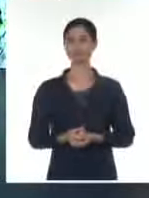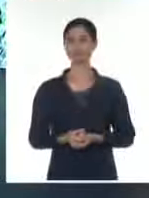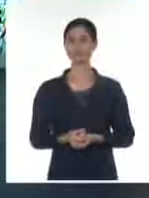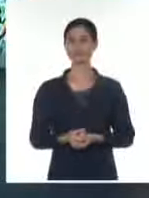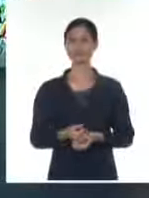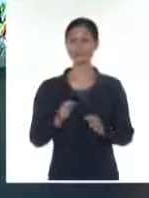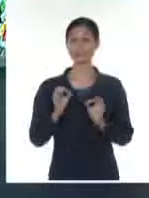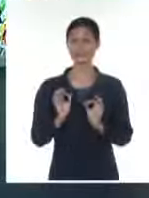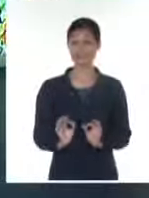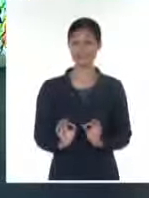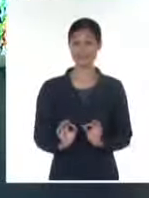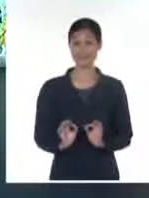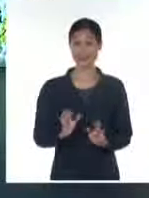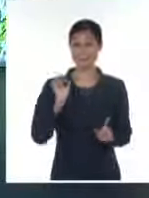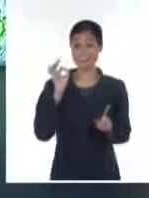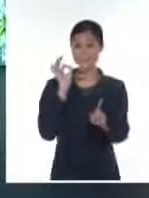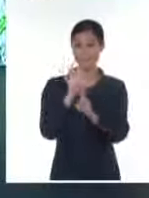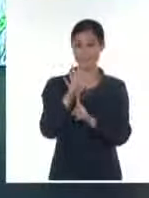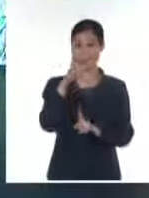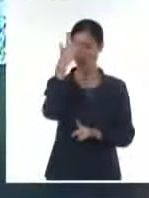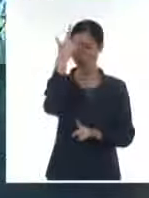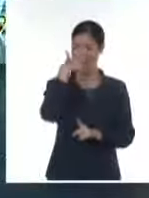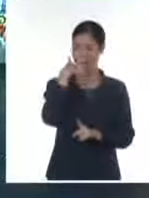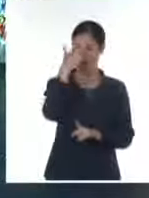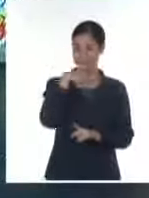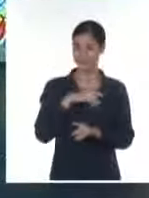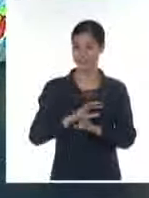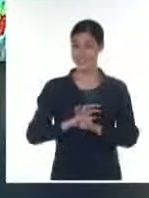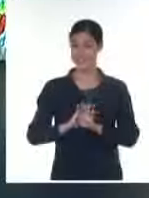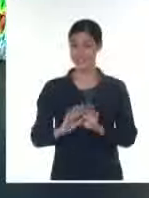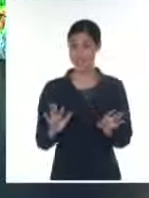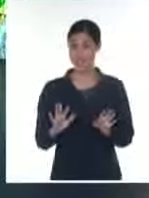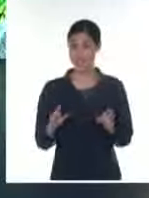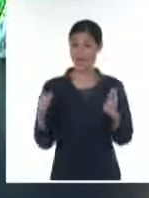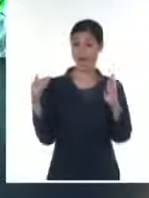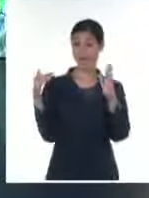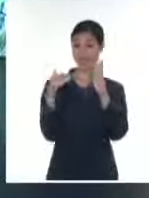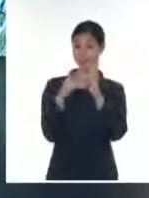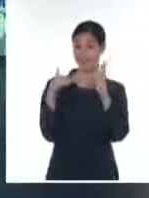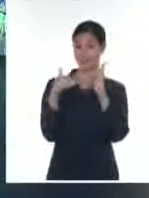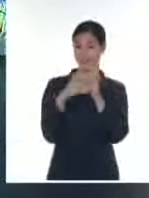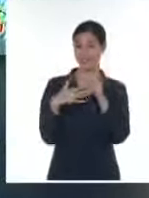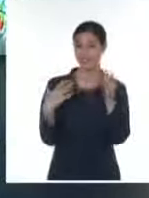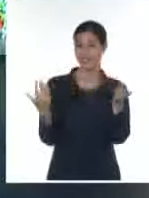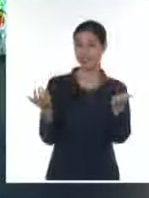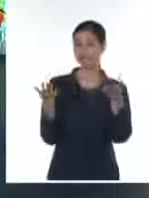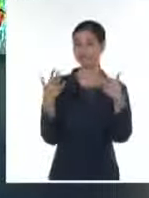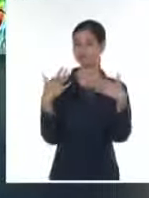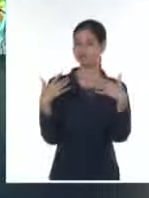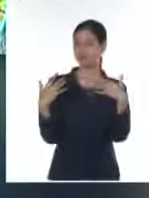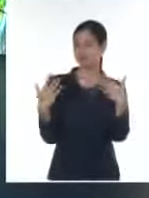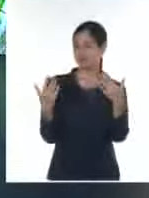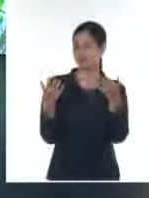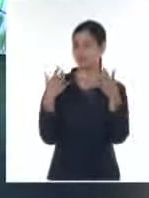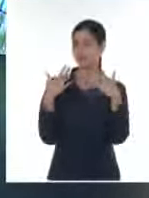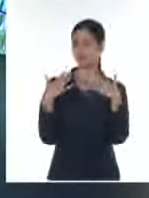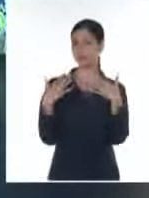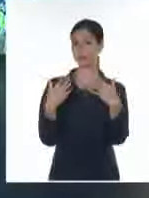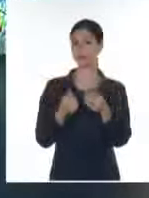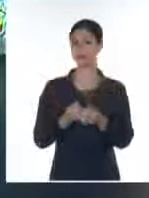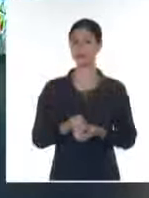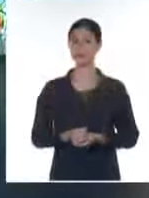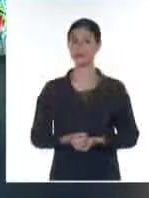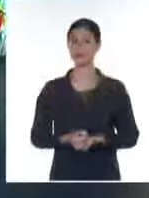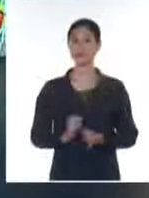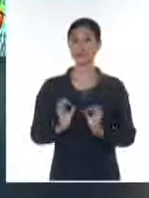con él una nueva tarde muy cálida. ¿Qué podemos esperar para mañana, para los próximos días? Bueno, en realidad abril, cuarto mes del año,